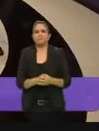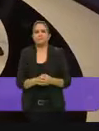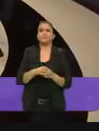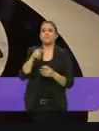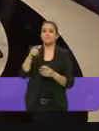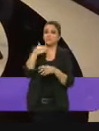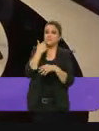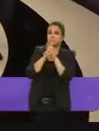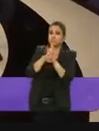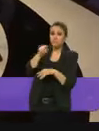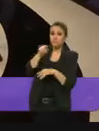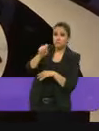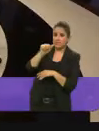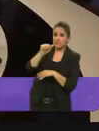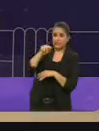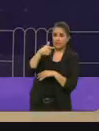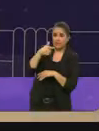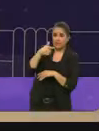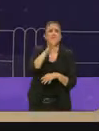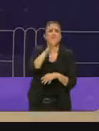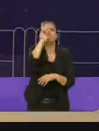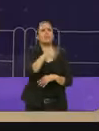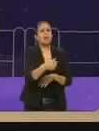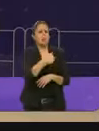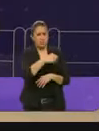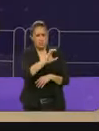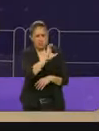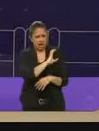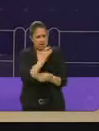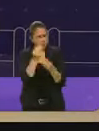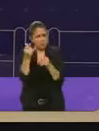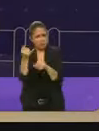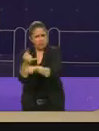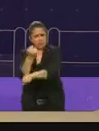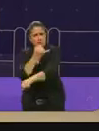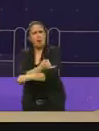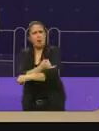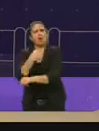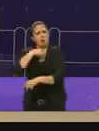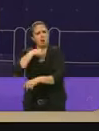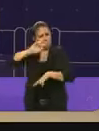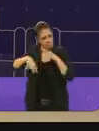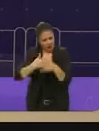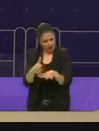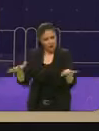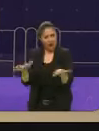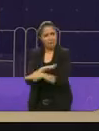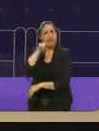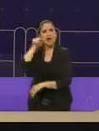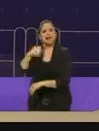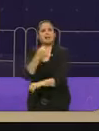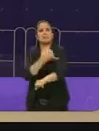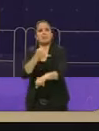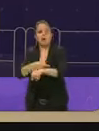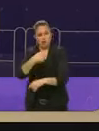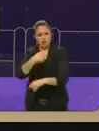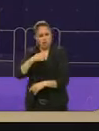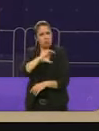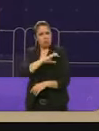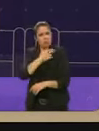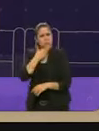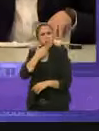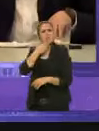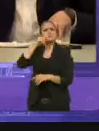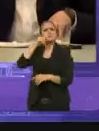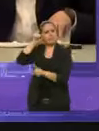responder. Tan quiero Iztapalapa que la voy a salvar de la cuarta transformación. Tan quiero Iztapalapa porque he estado ahí